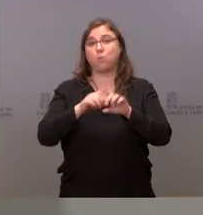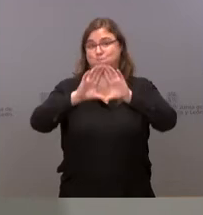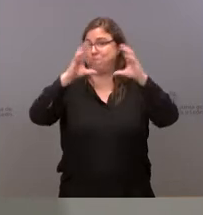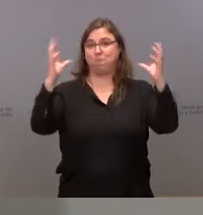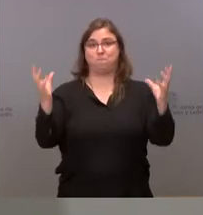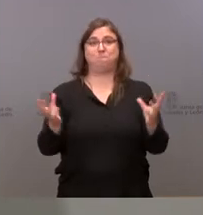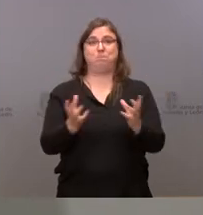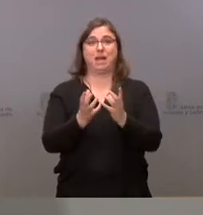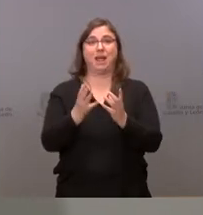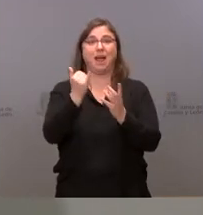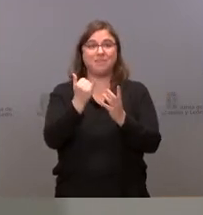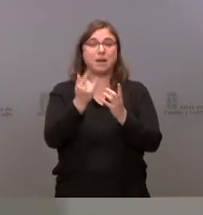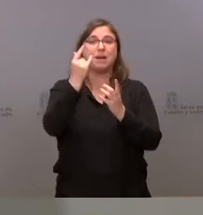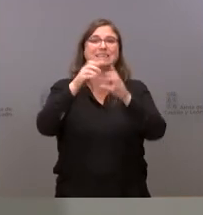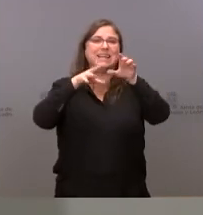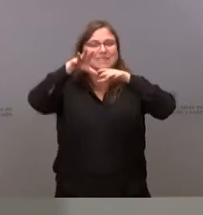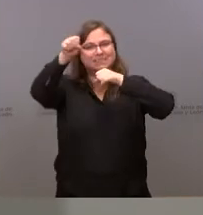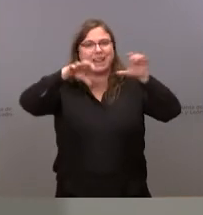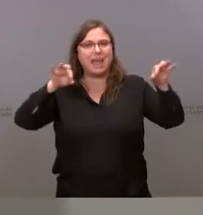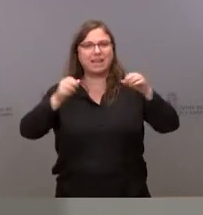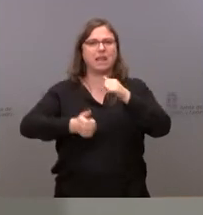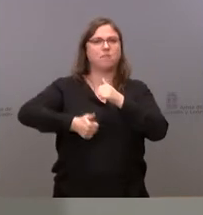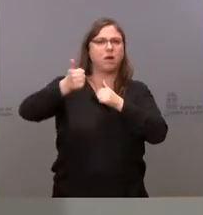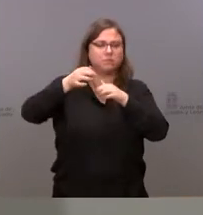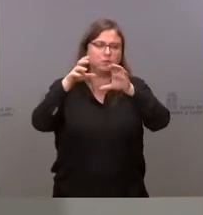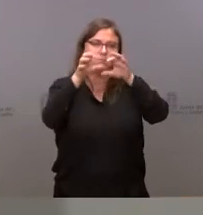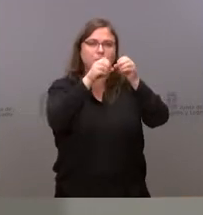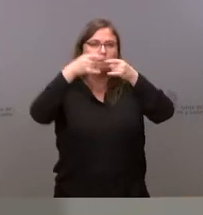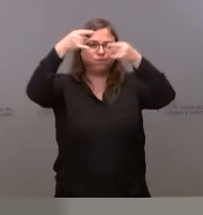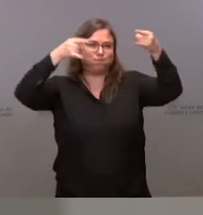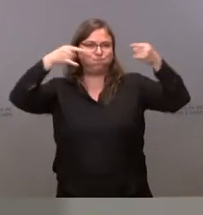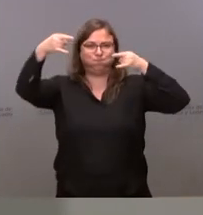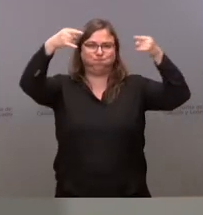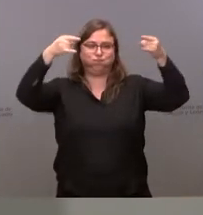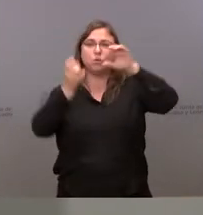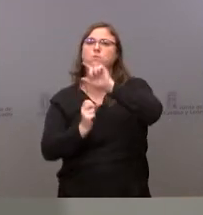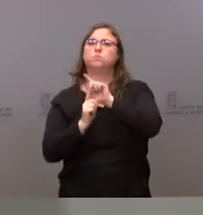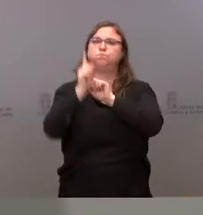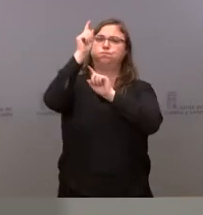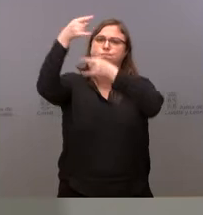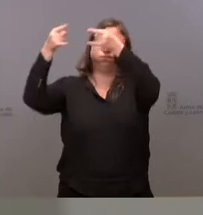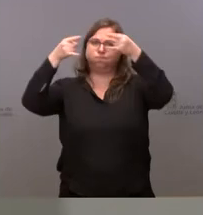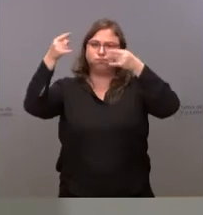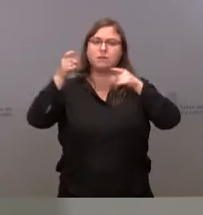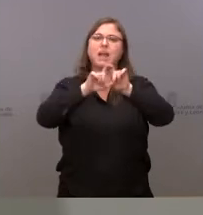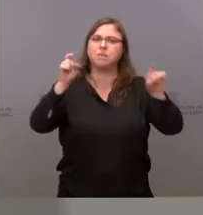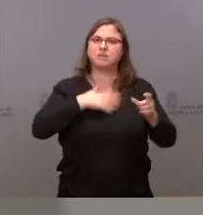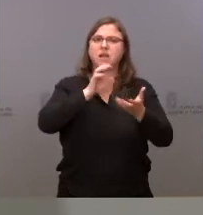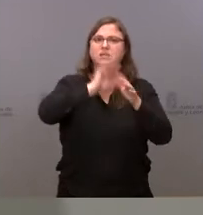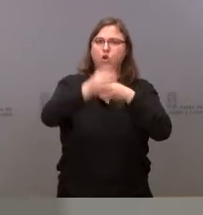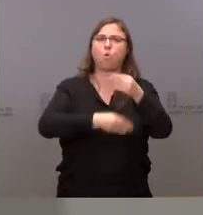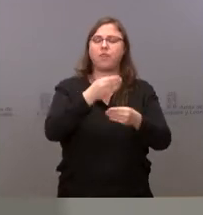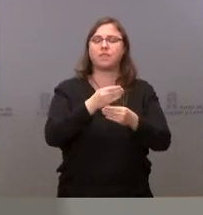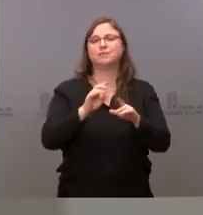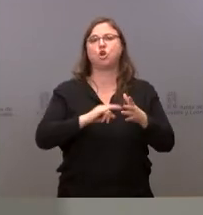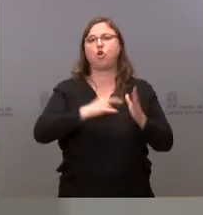disponga de más satélites de menor dimensión y empresas de Castilla y León van a participar, lógicamente, con procesos